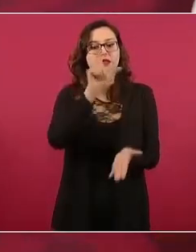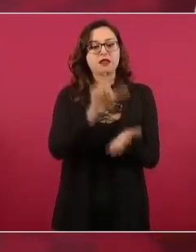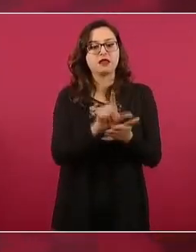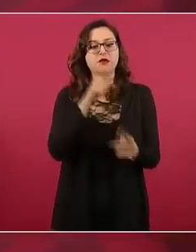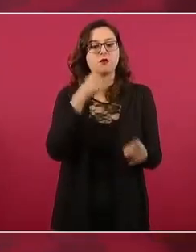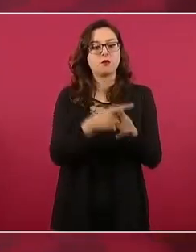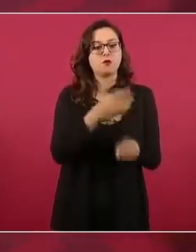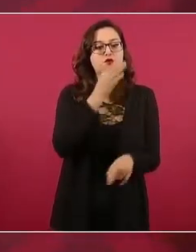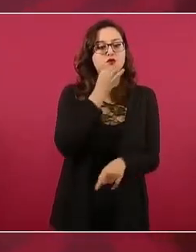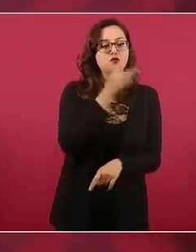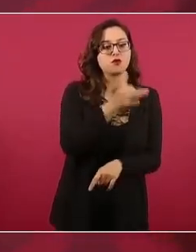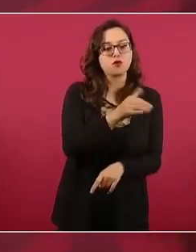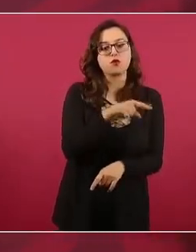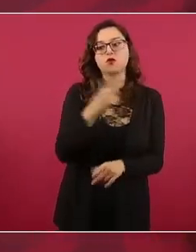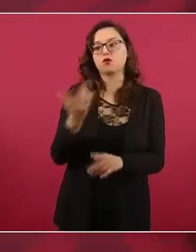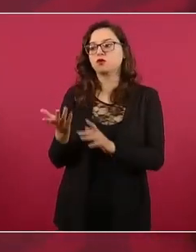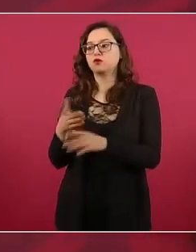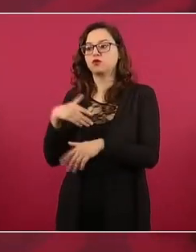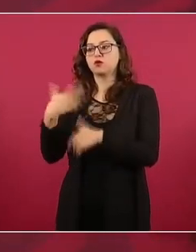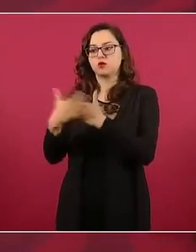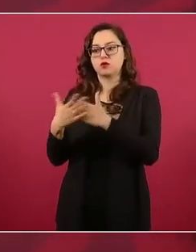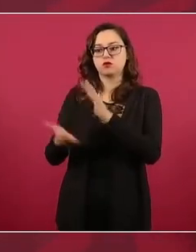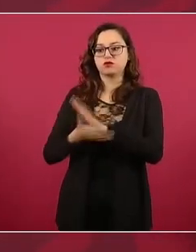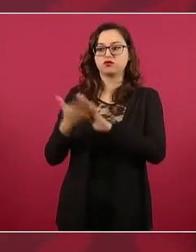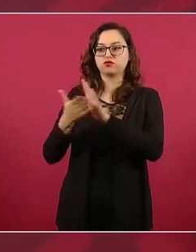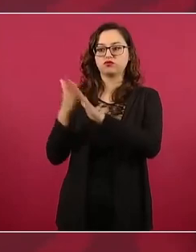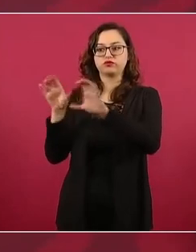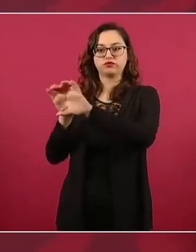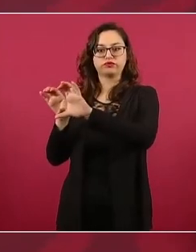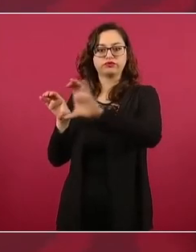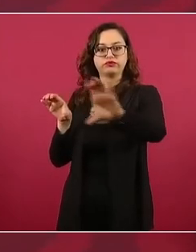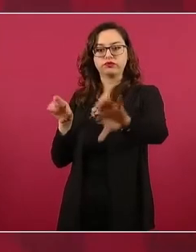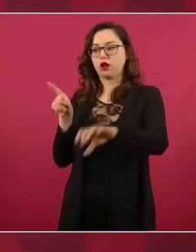tener cinco mil litros por segundo.